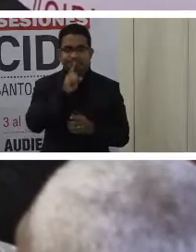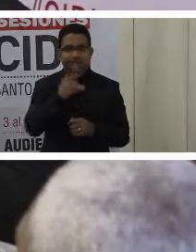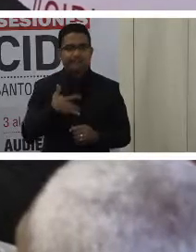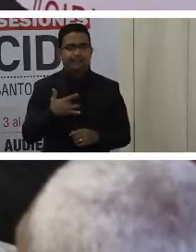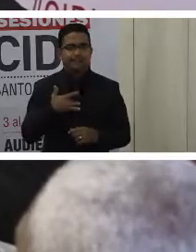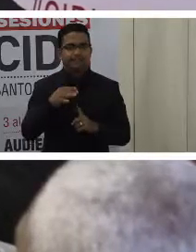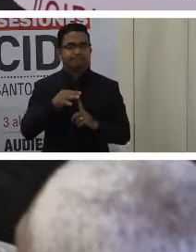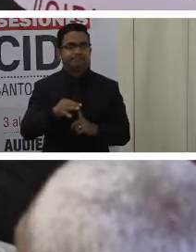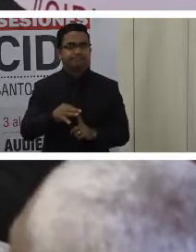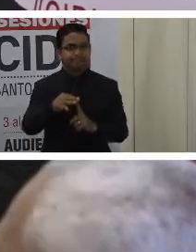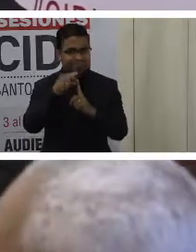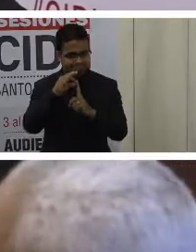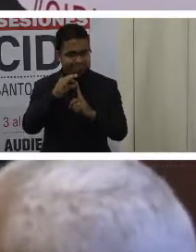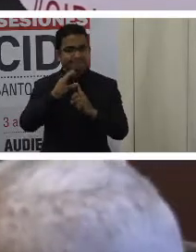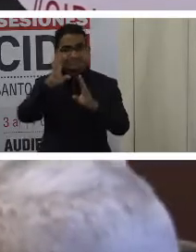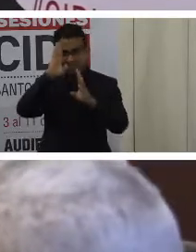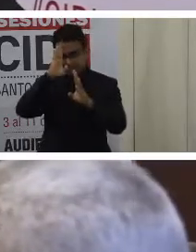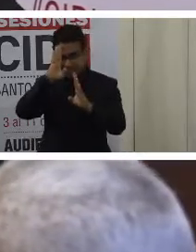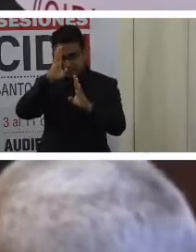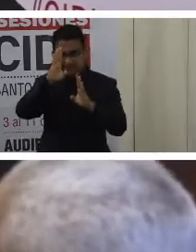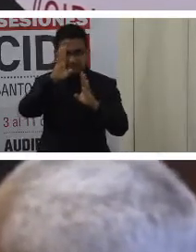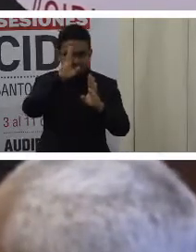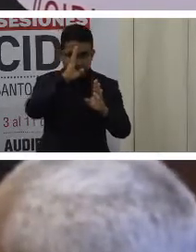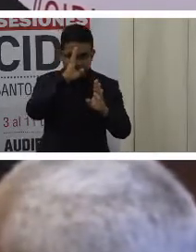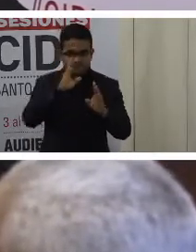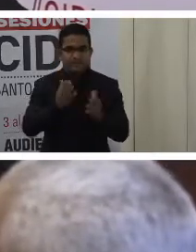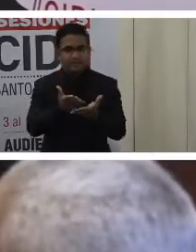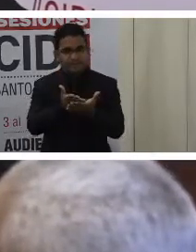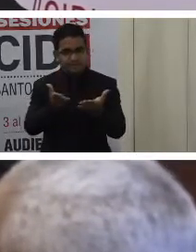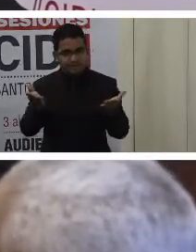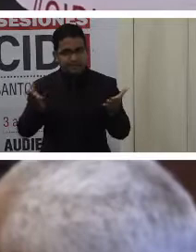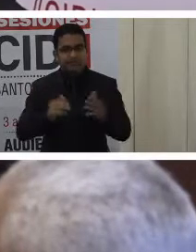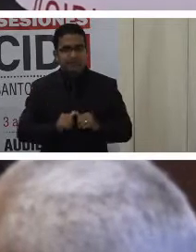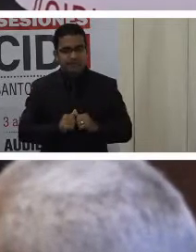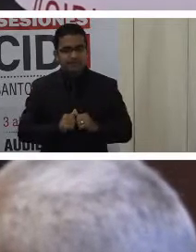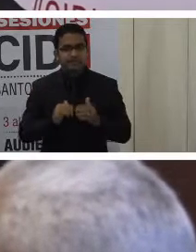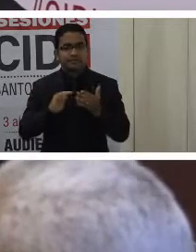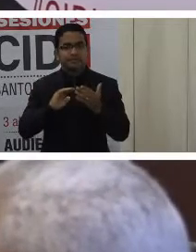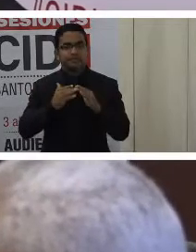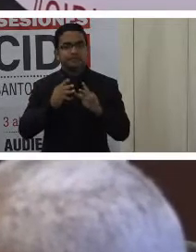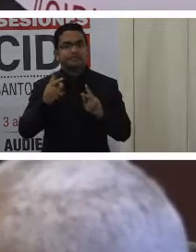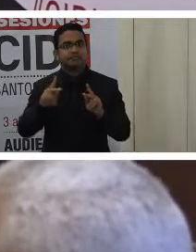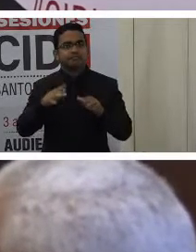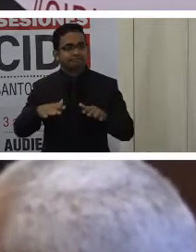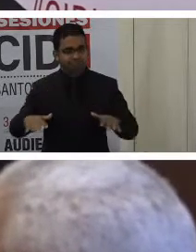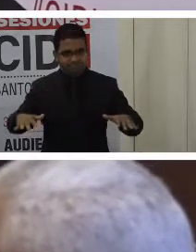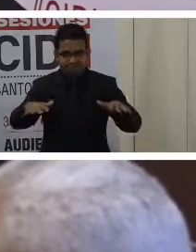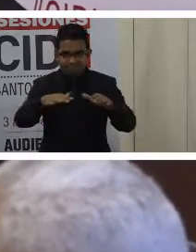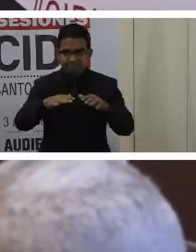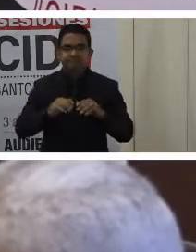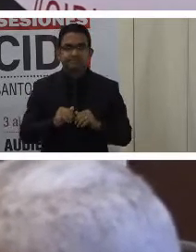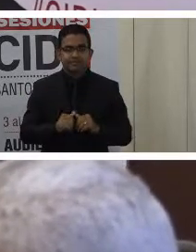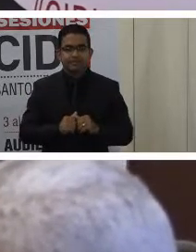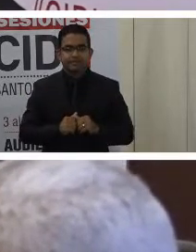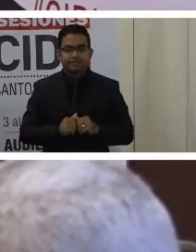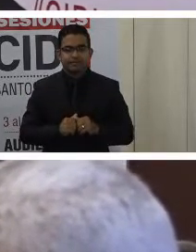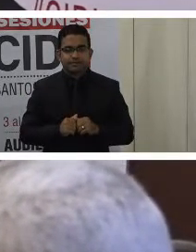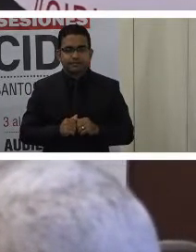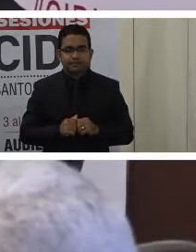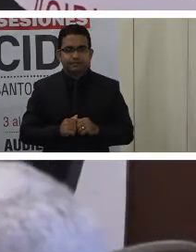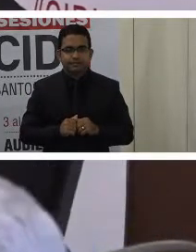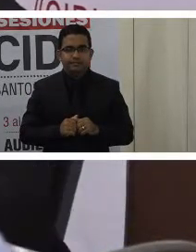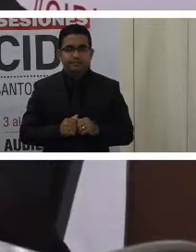Un saludo a la sociedad civil en la